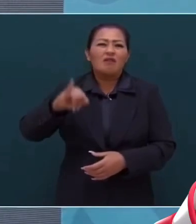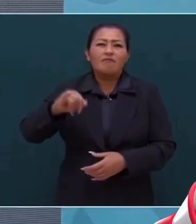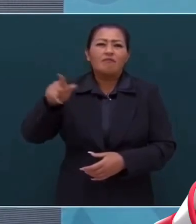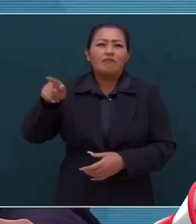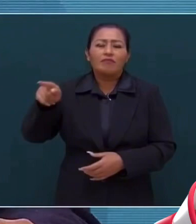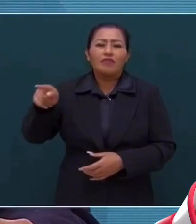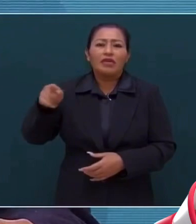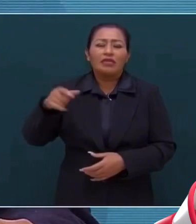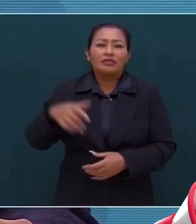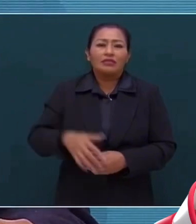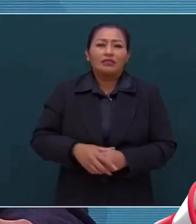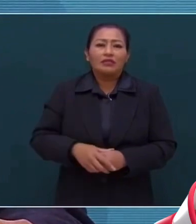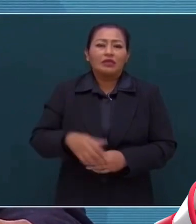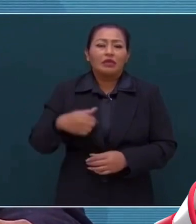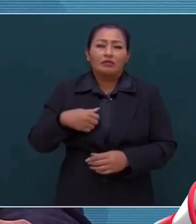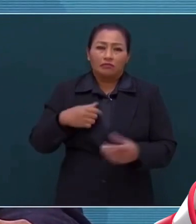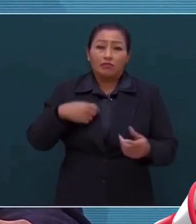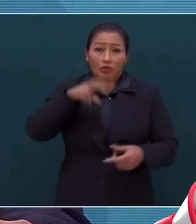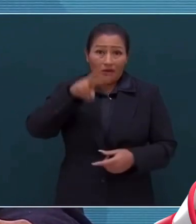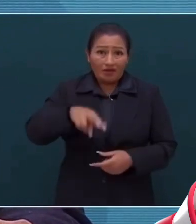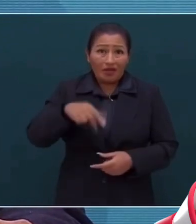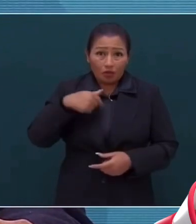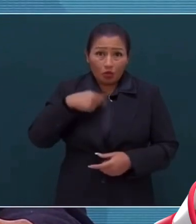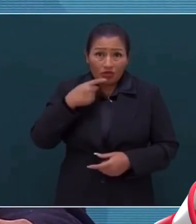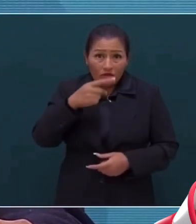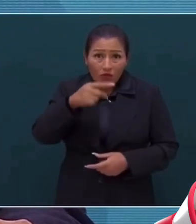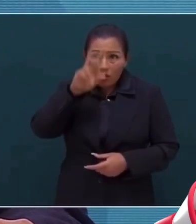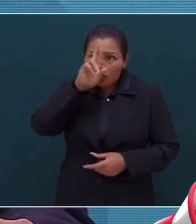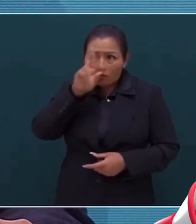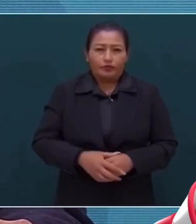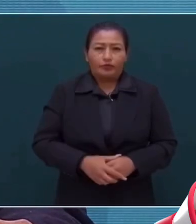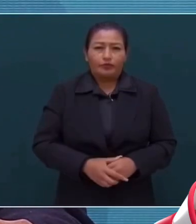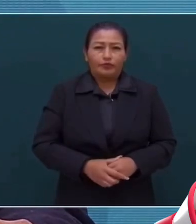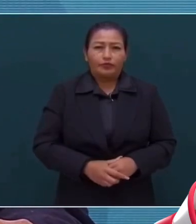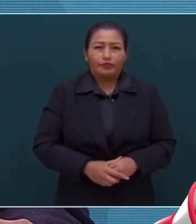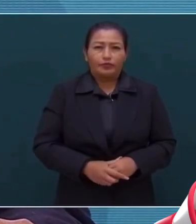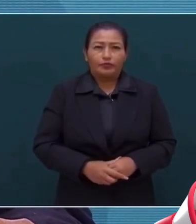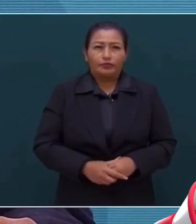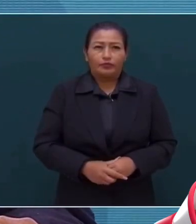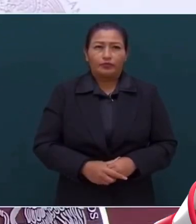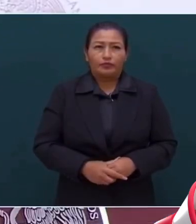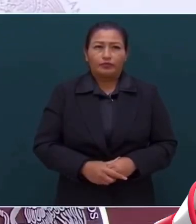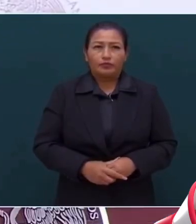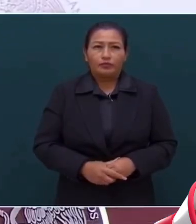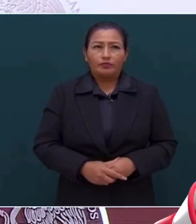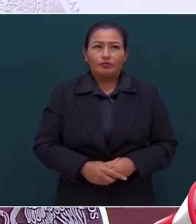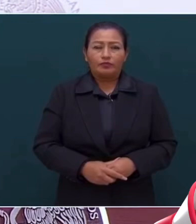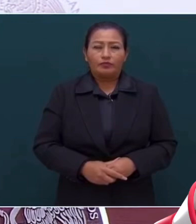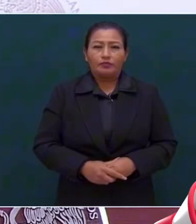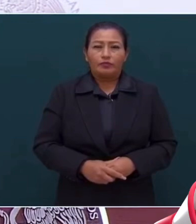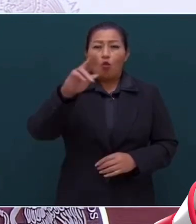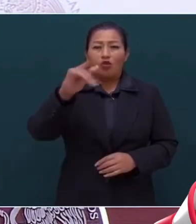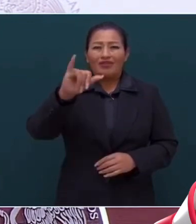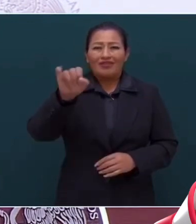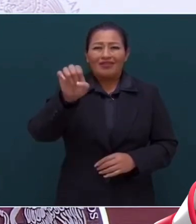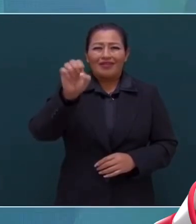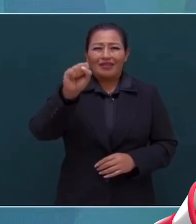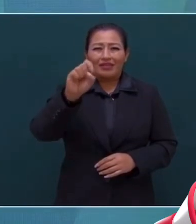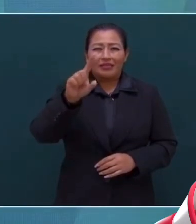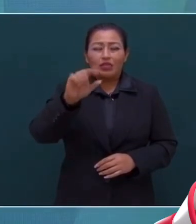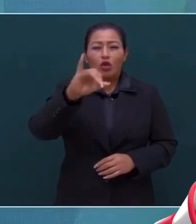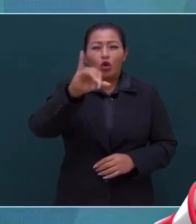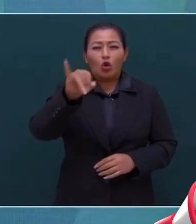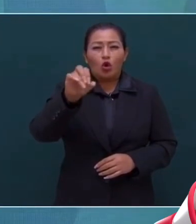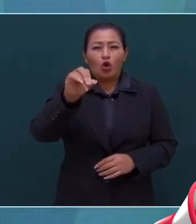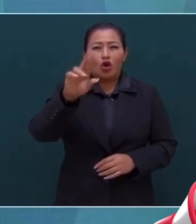con todo respeto, a Perón, a Borges, Jorge